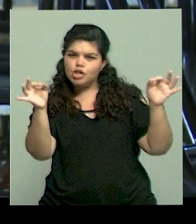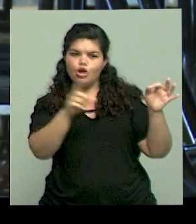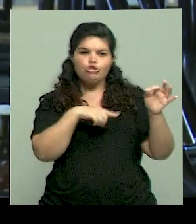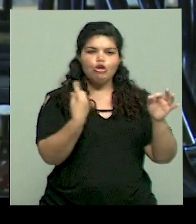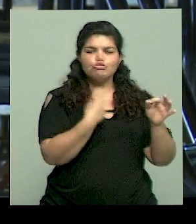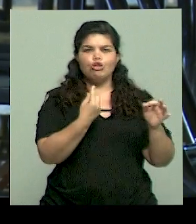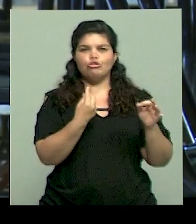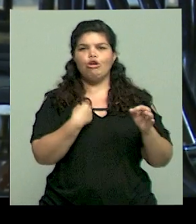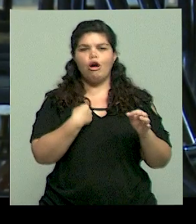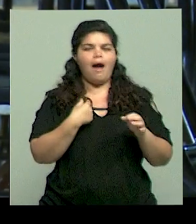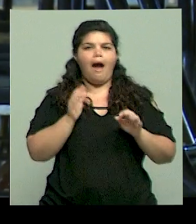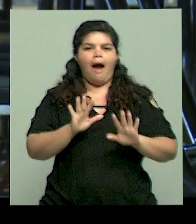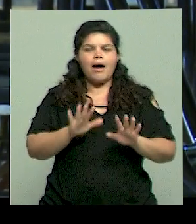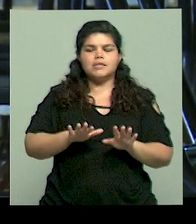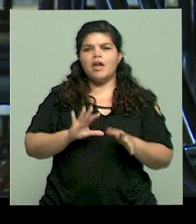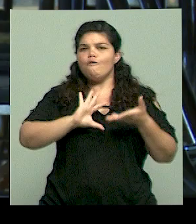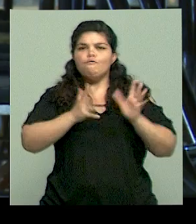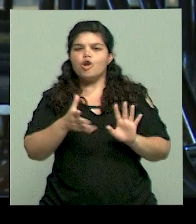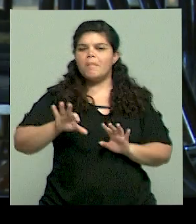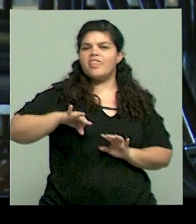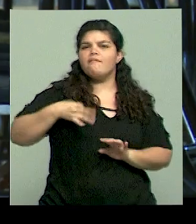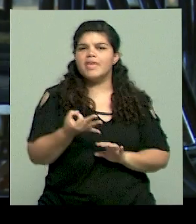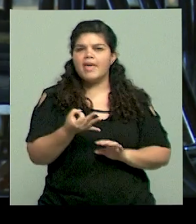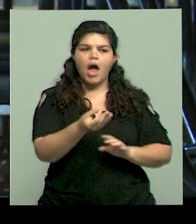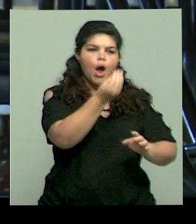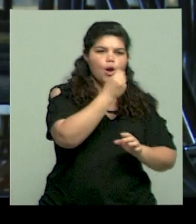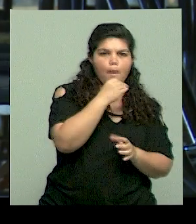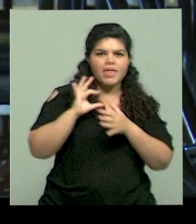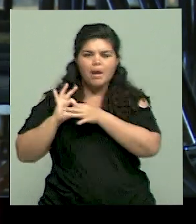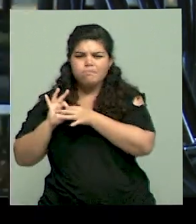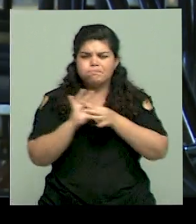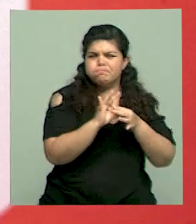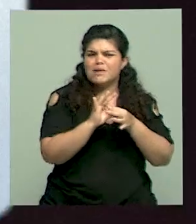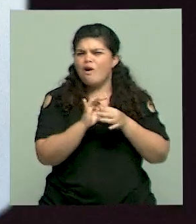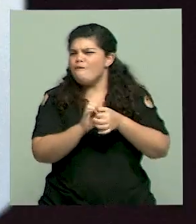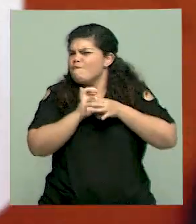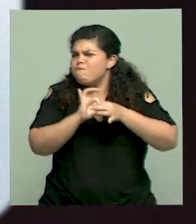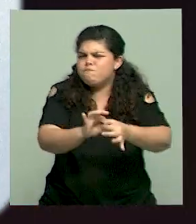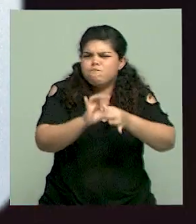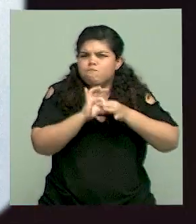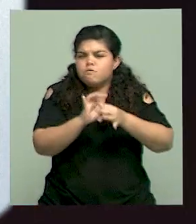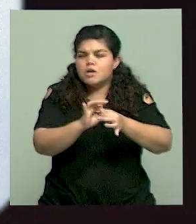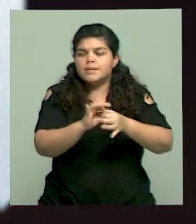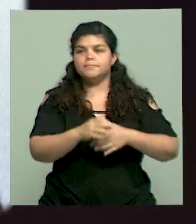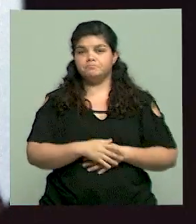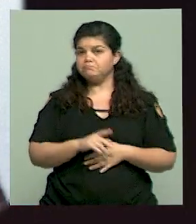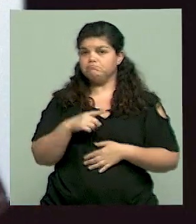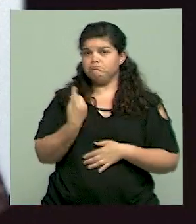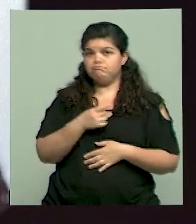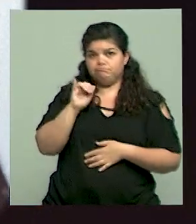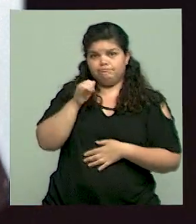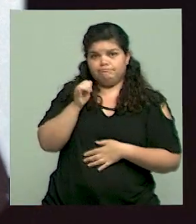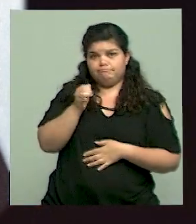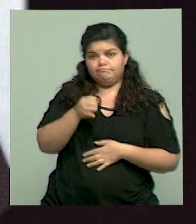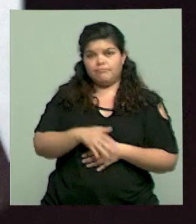ver. Nosotros somos lo que comemos porque de los nutrientes que están en los alimentos es que cuidamos nuestro cuerpo, nuestro cuerpo